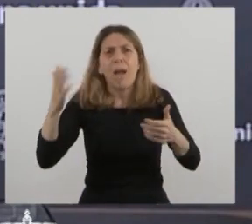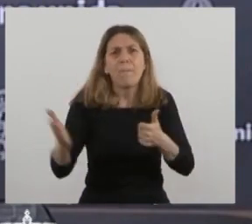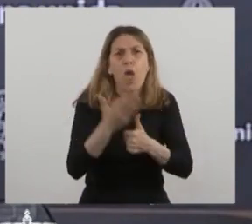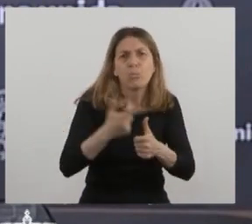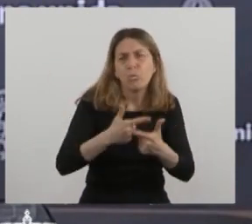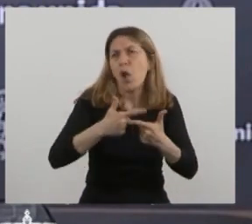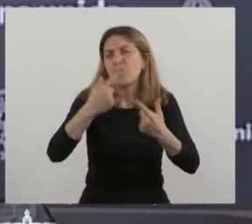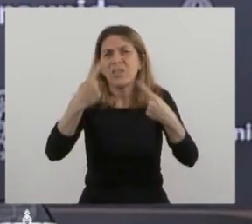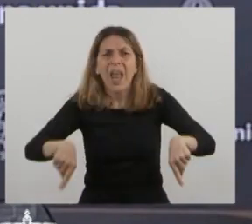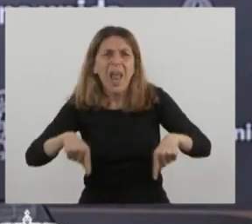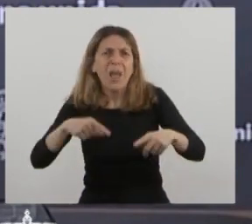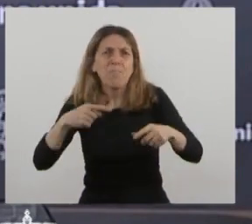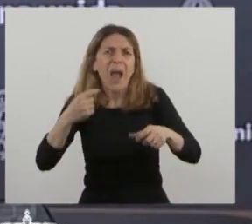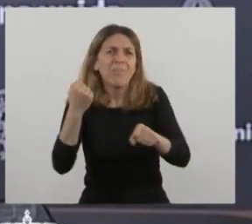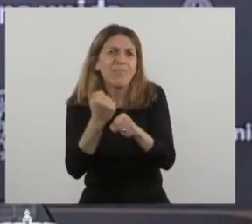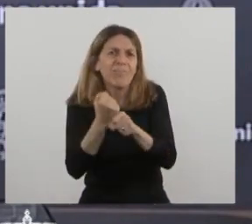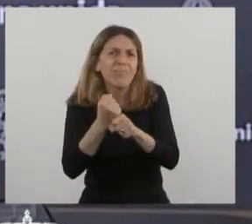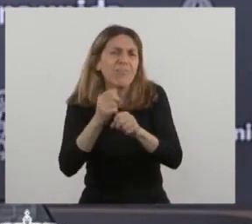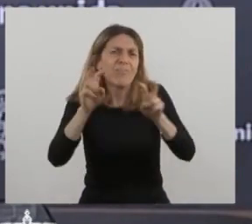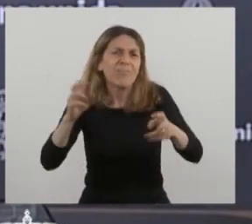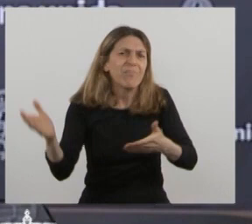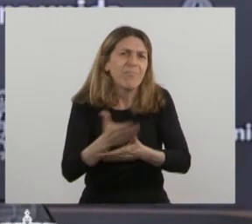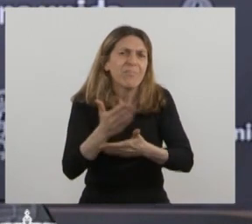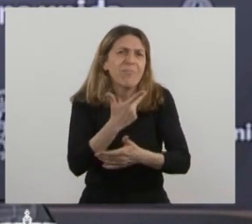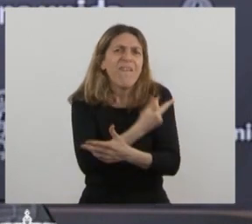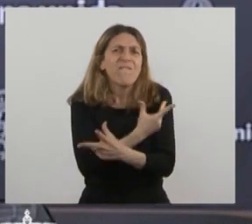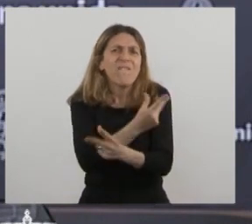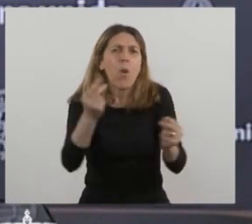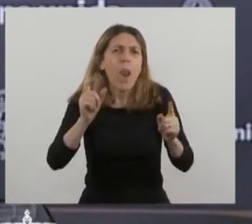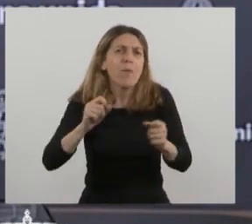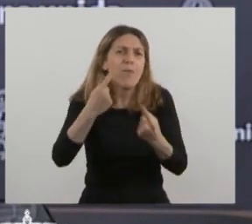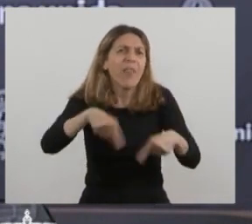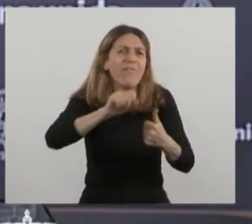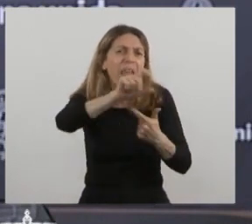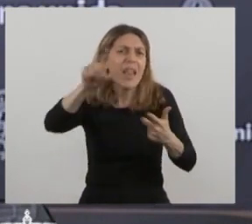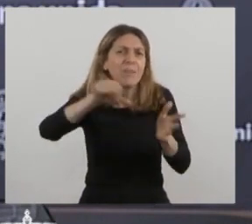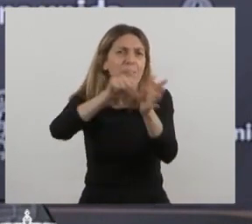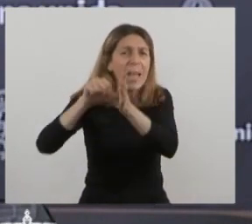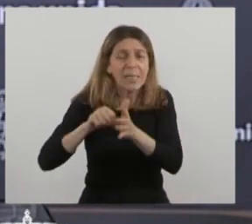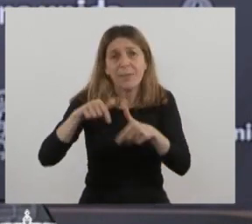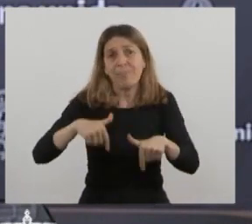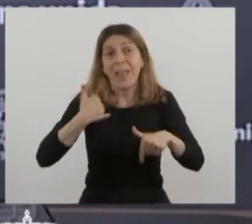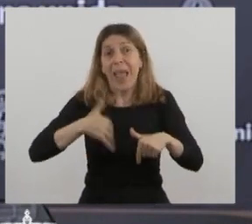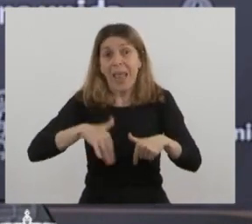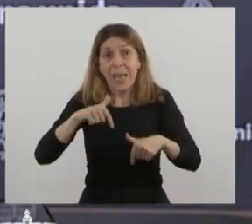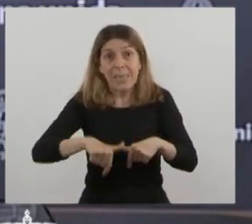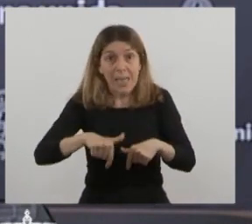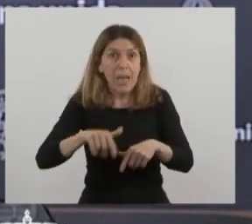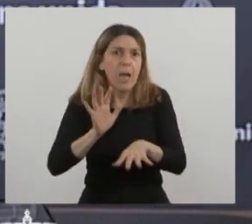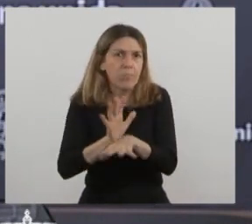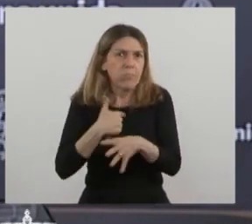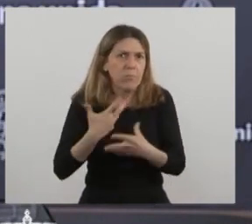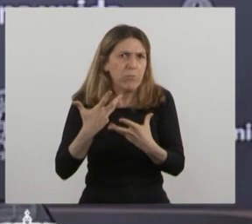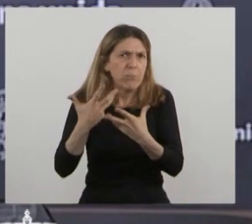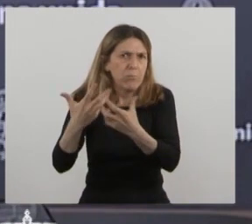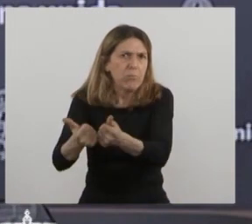de cooperación en materia de vacunas entre nuestros distintos países. Desde Argentina acompañamos